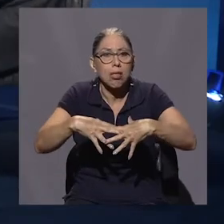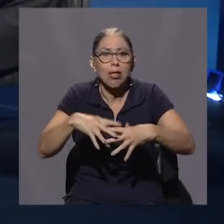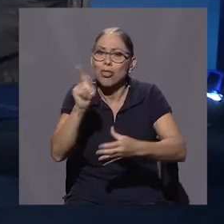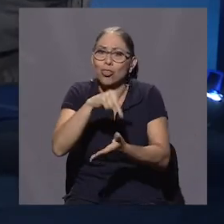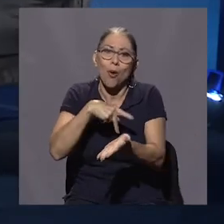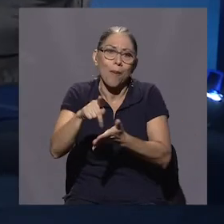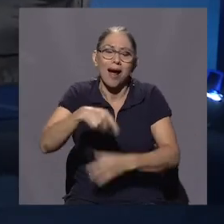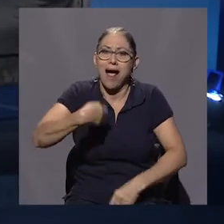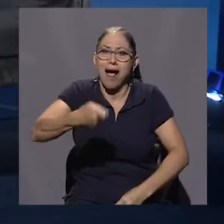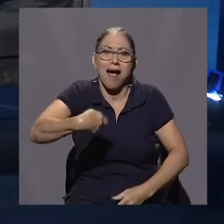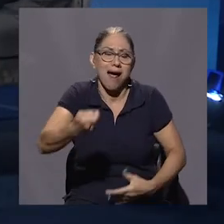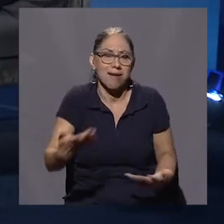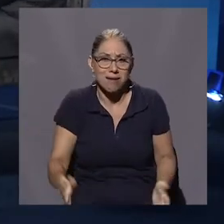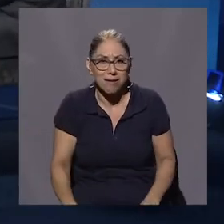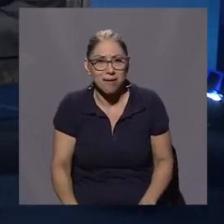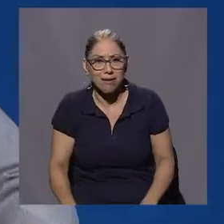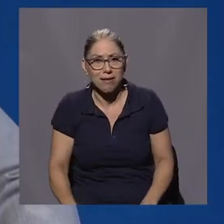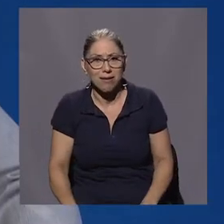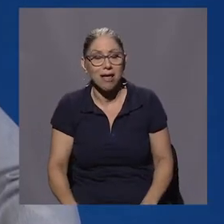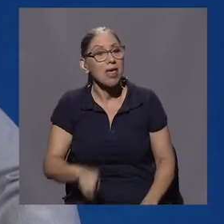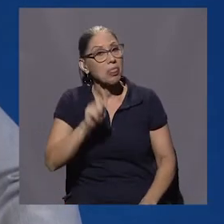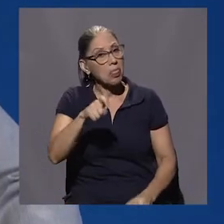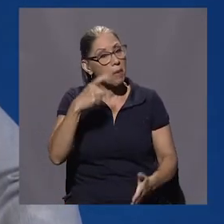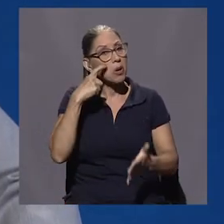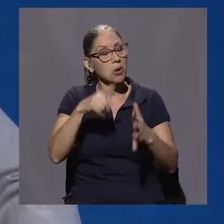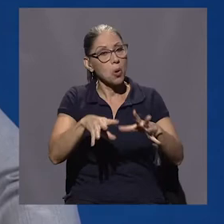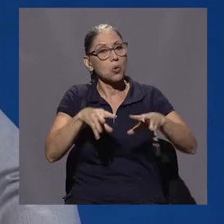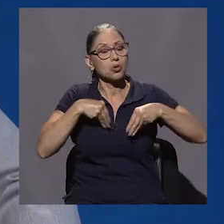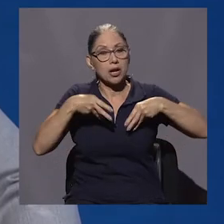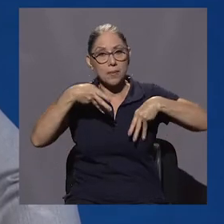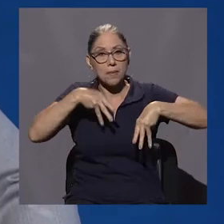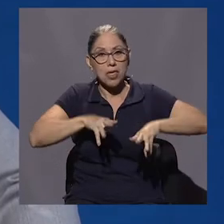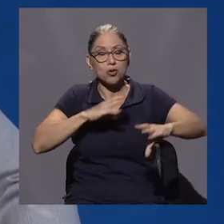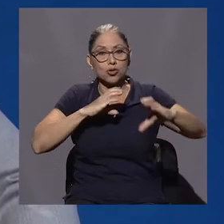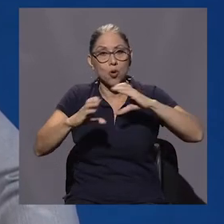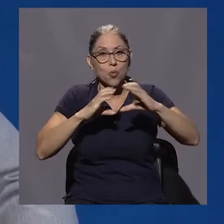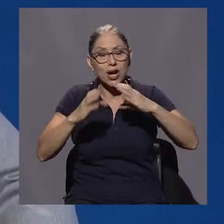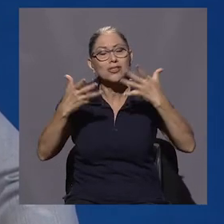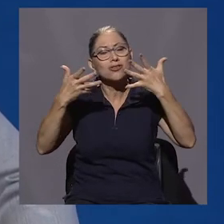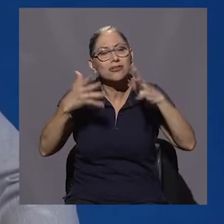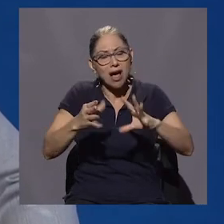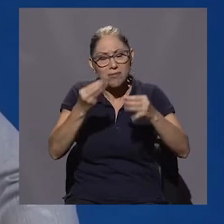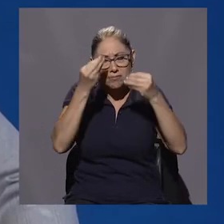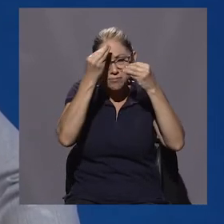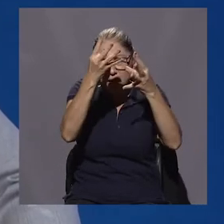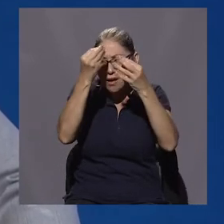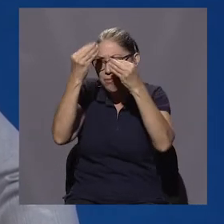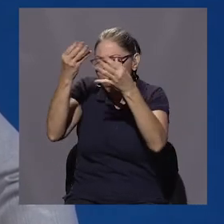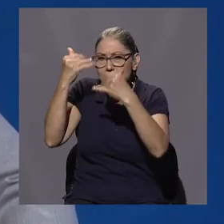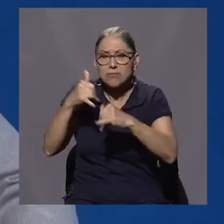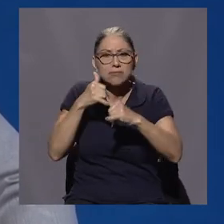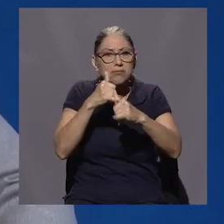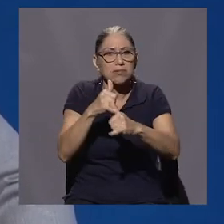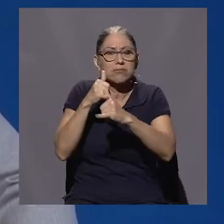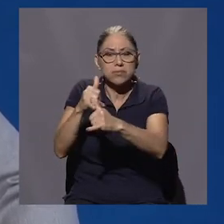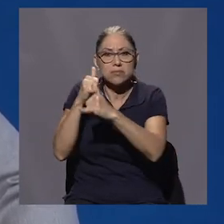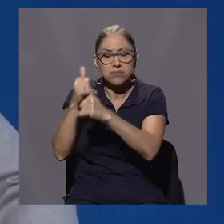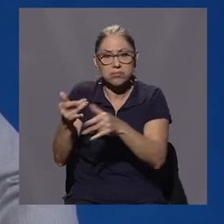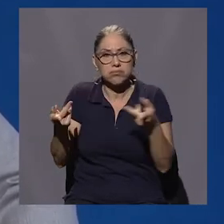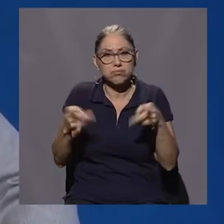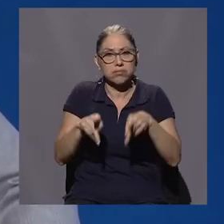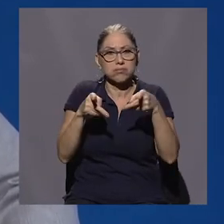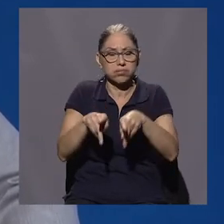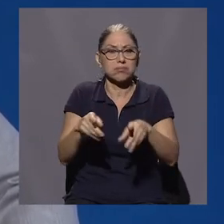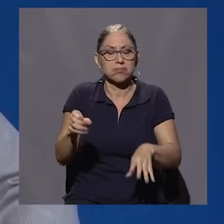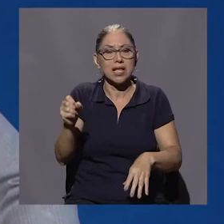cuotas. Hay que reconocer que los medios de comunicación en los últimos años han hecho denuncias sobre este tipo de irregularidades, y